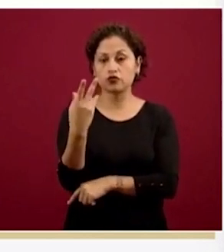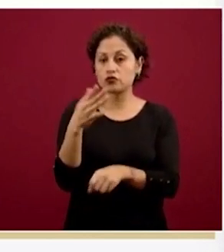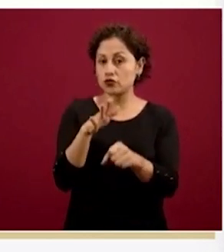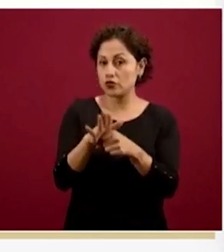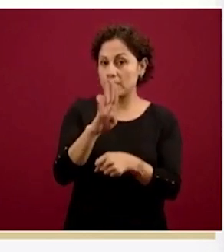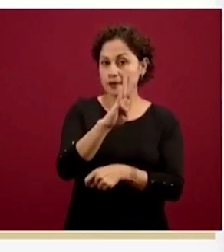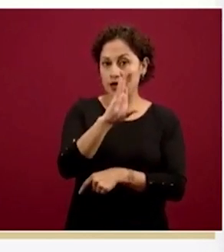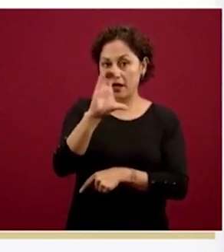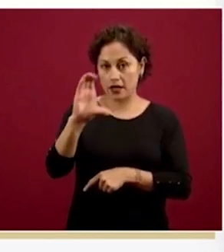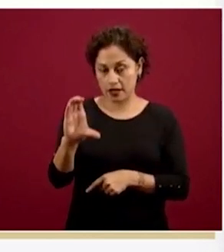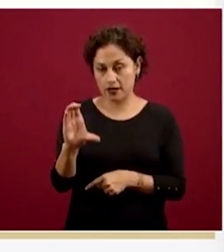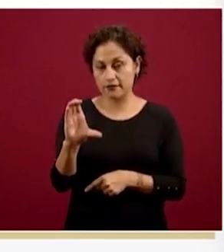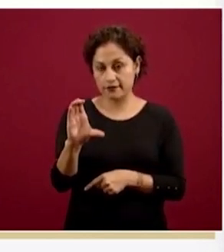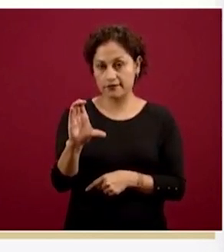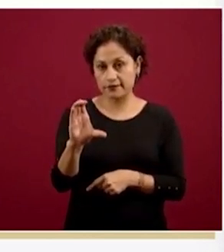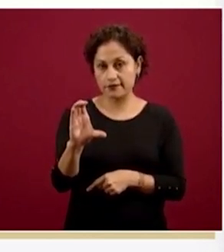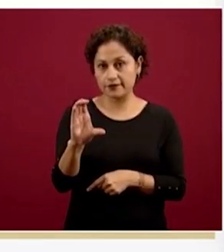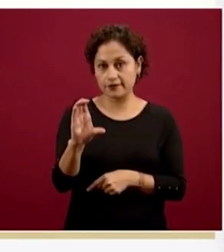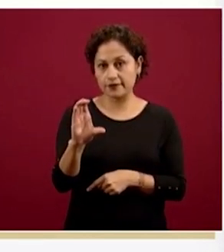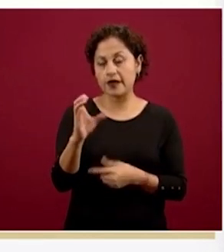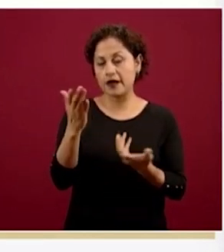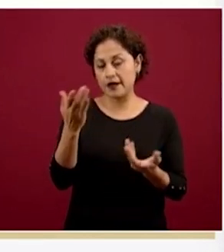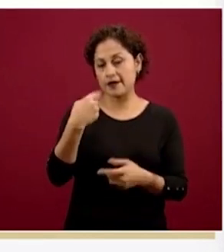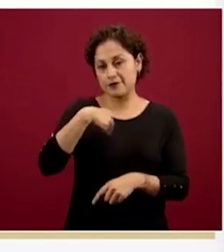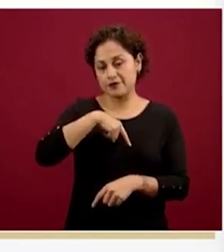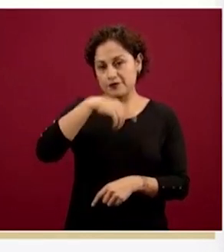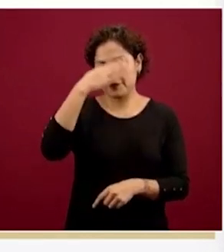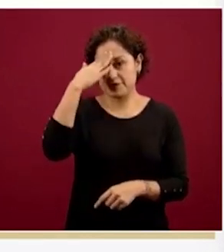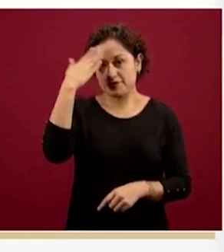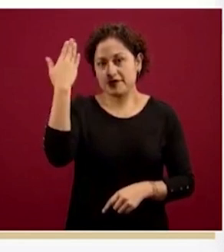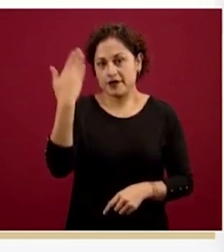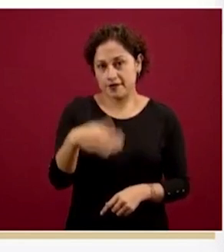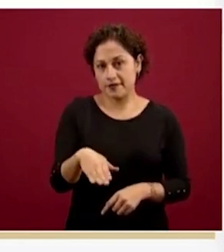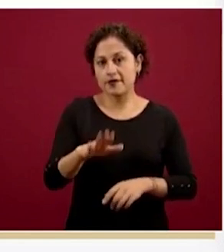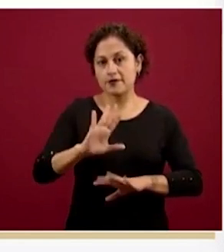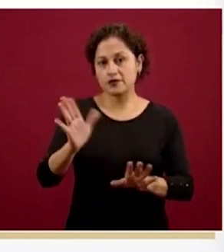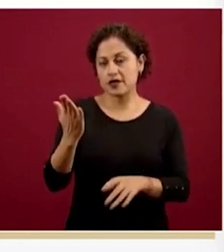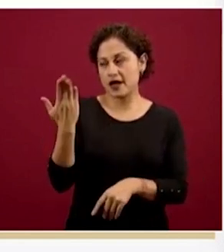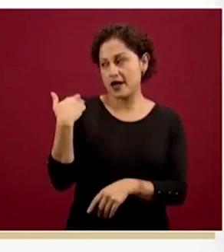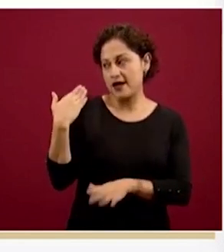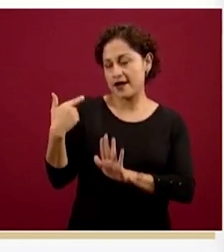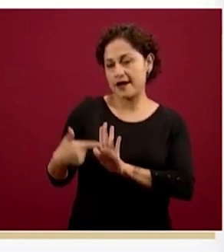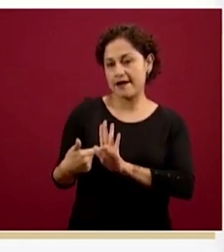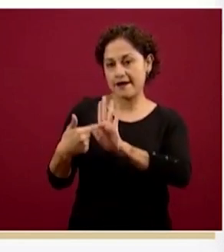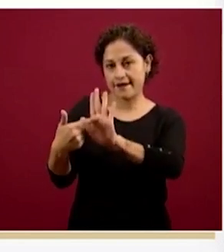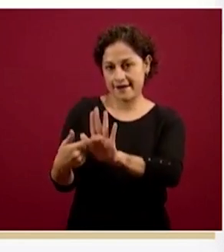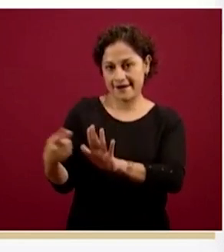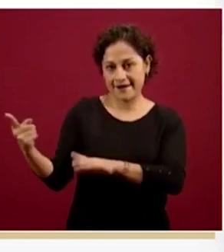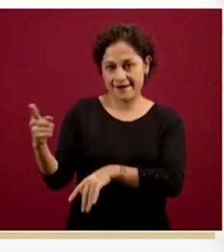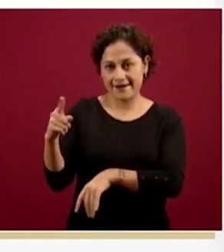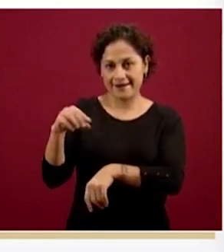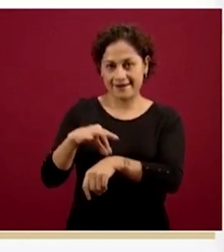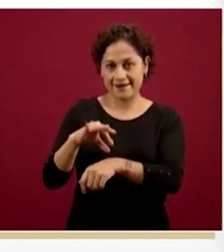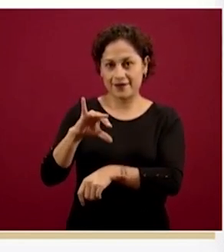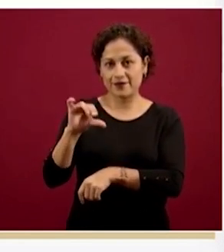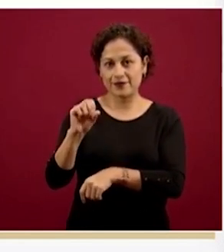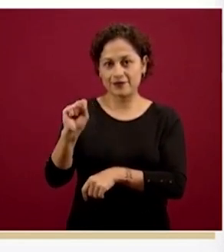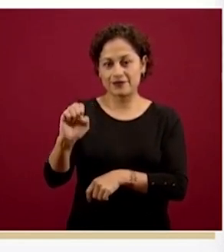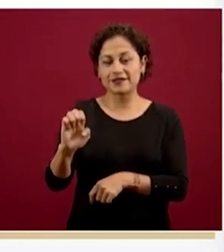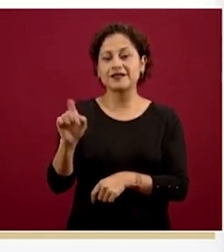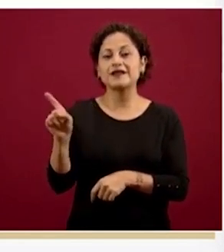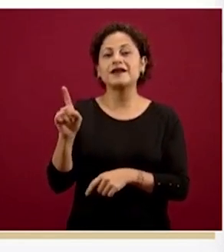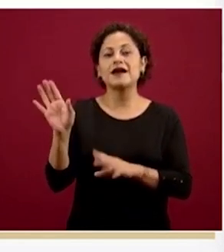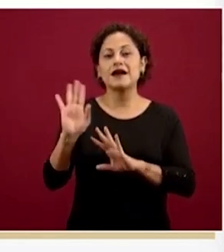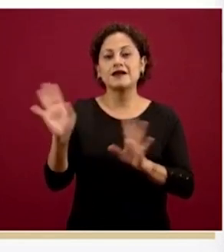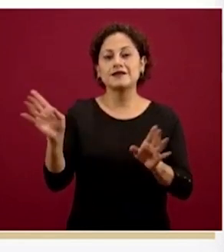California, que también si lo asociamos a la presentación que acaba de hacer el doctor José Luis Salomía, que es uno de los estados con mayor